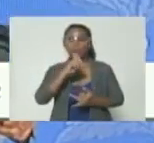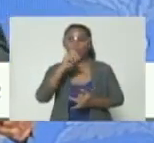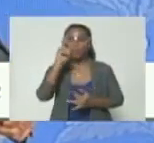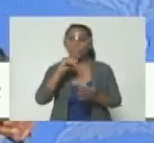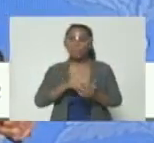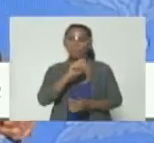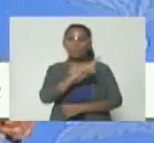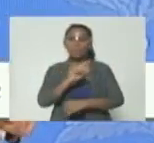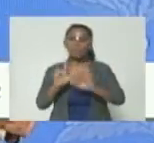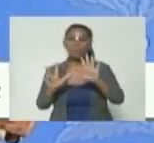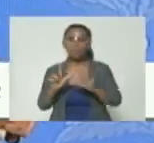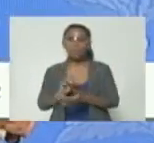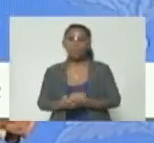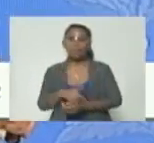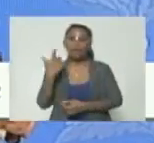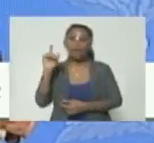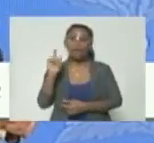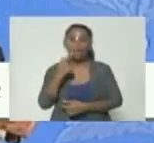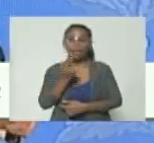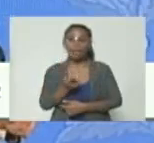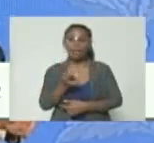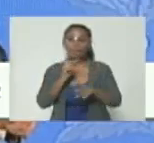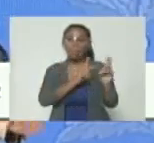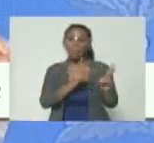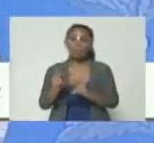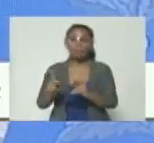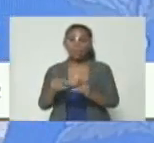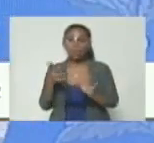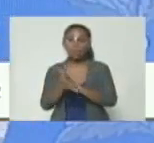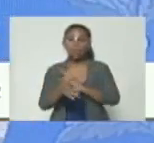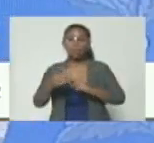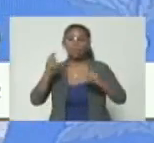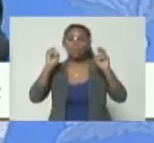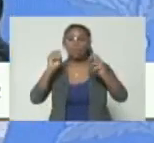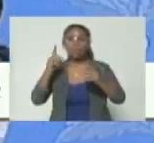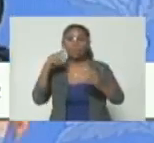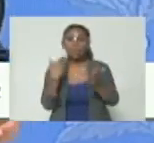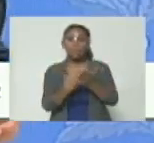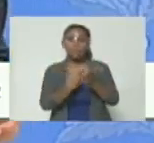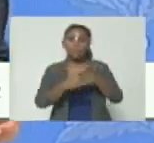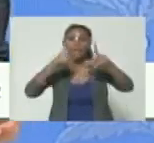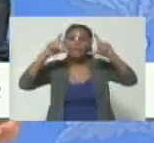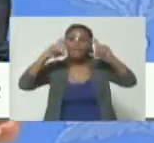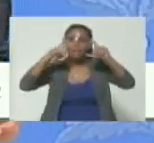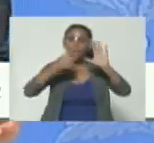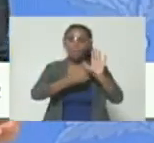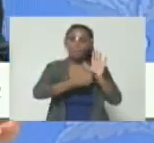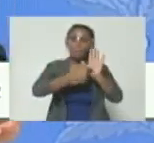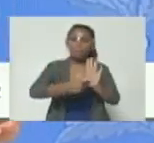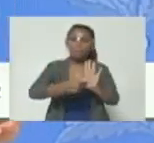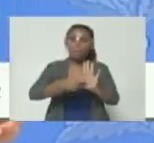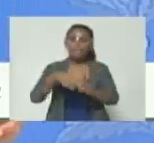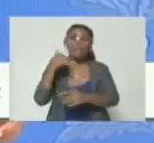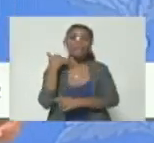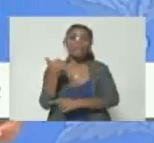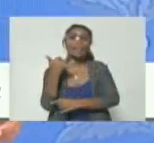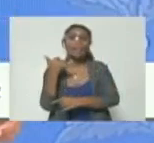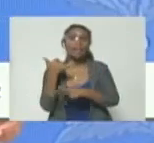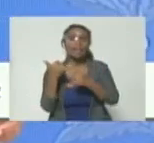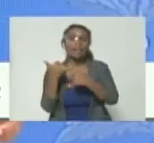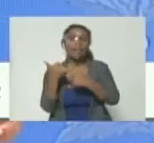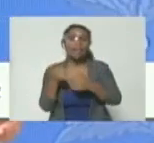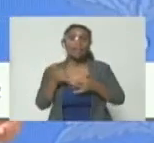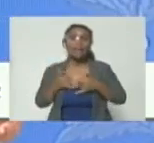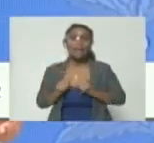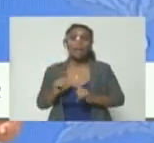tenían planificado un atentado mostramos las fotografías del teléfono del hijo de